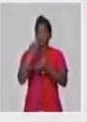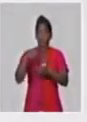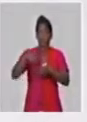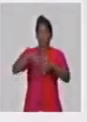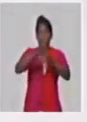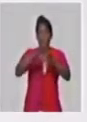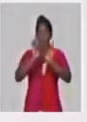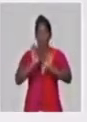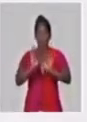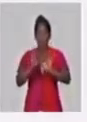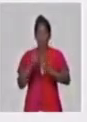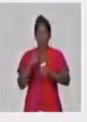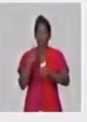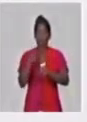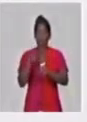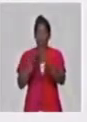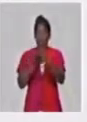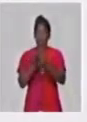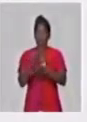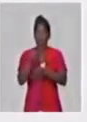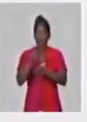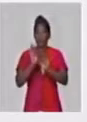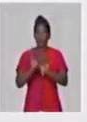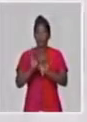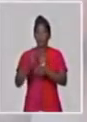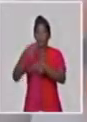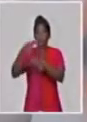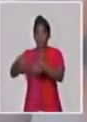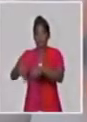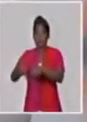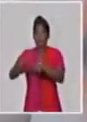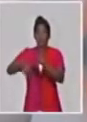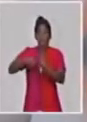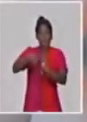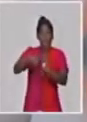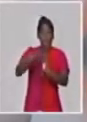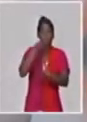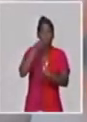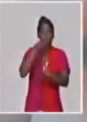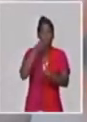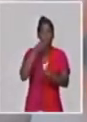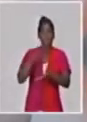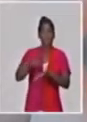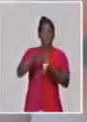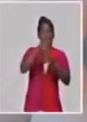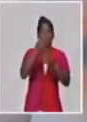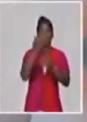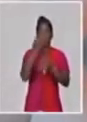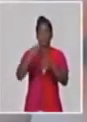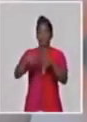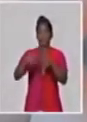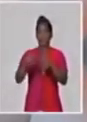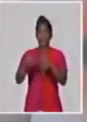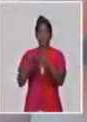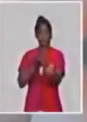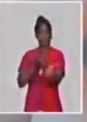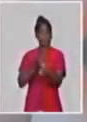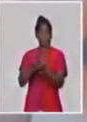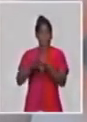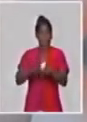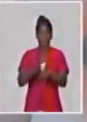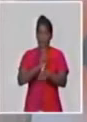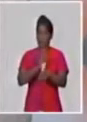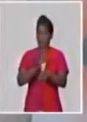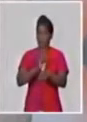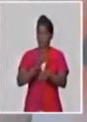de la posibilidad de dar servicio en el establecimiento, además de llevar para las casas, también se mantiene, utilizando para ellos visitarse y